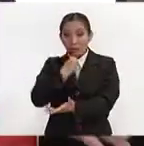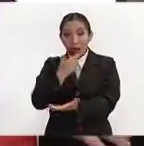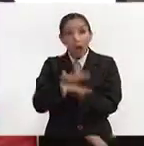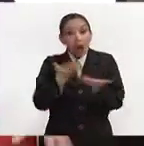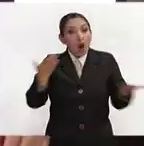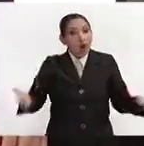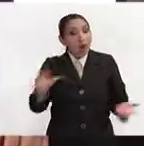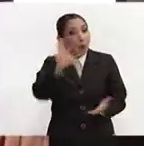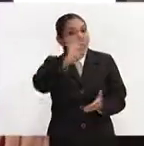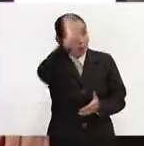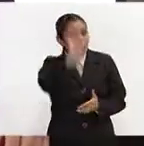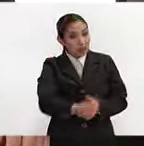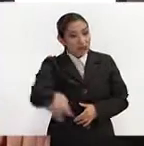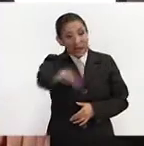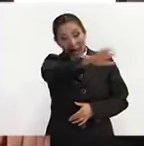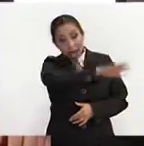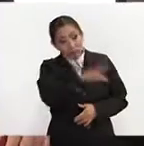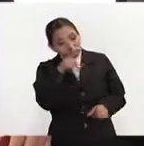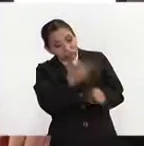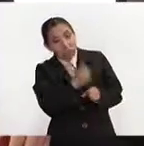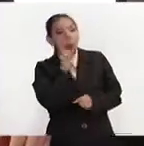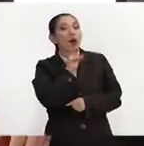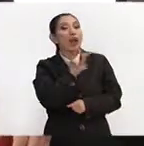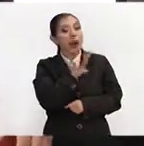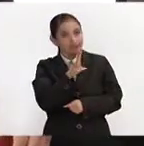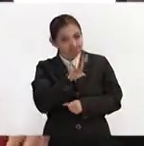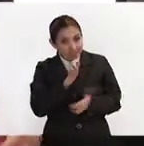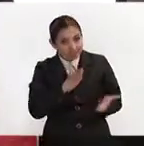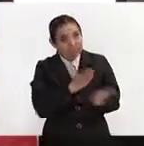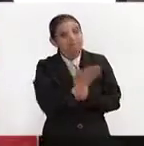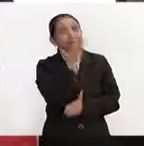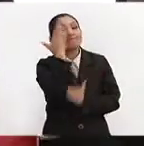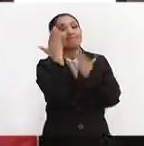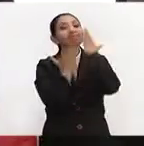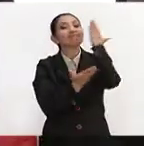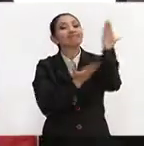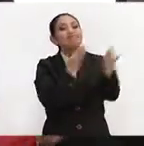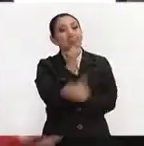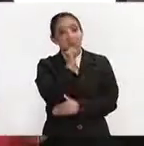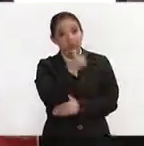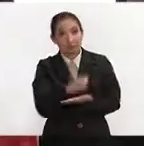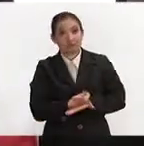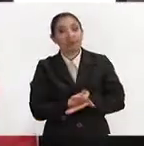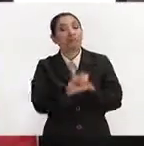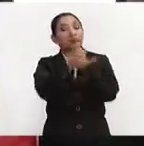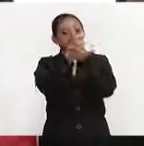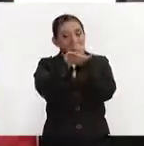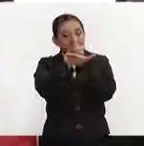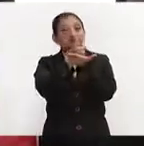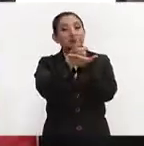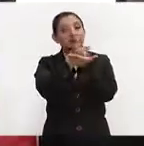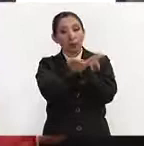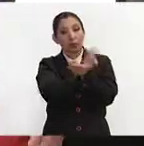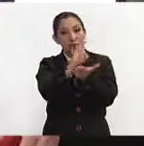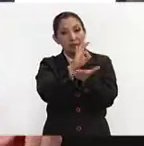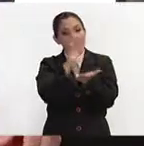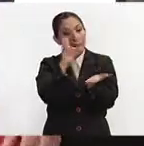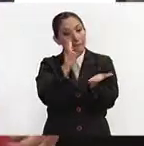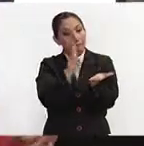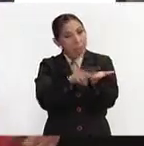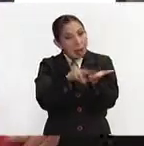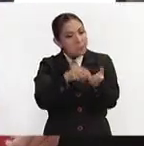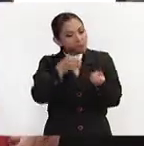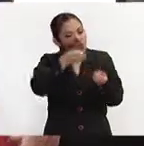al menos un 40% de nuestra matrícula son mujeres. Y esto además ha permitido que se pueda enriquecer